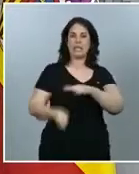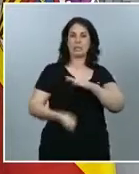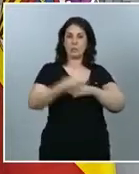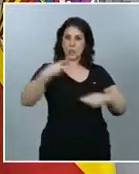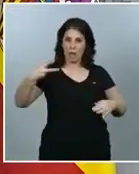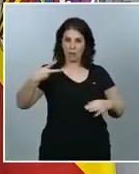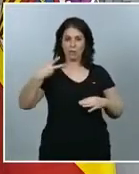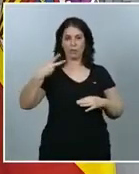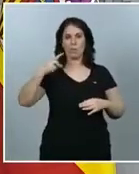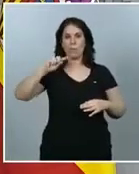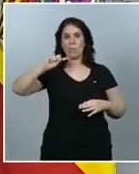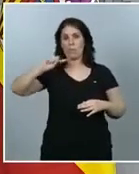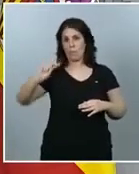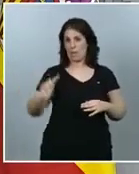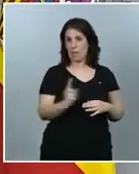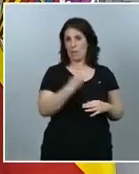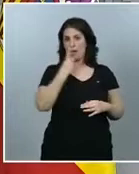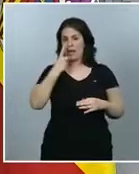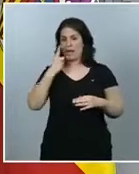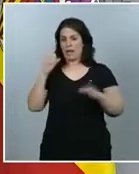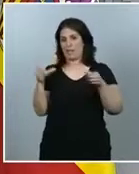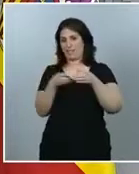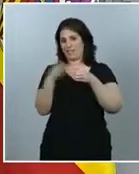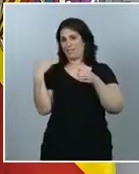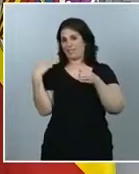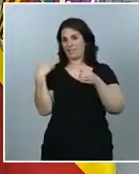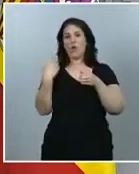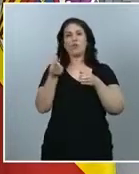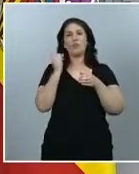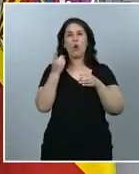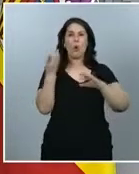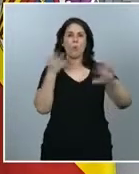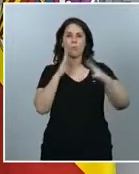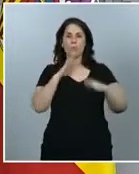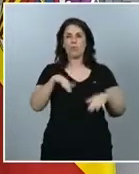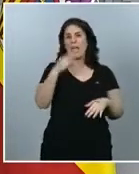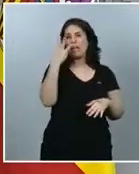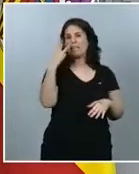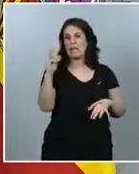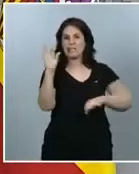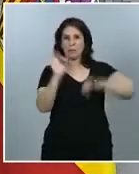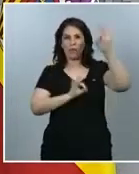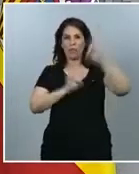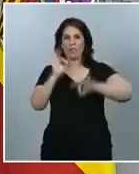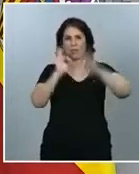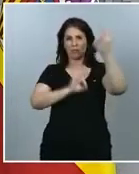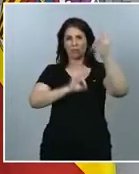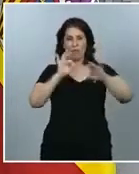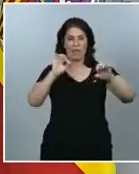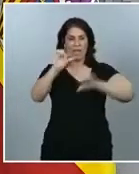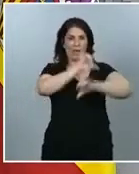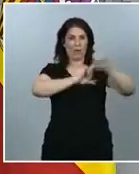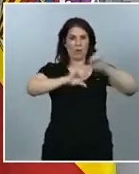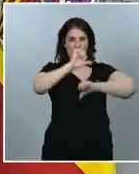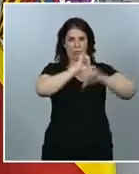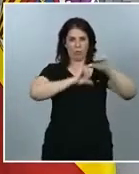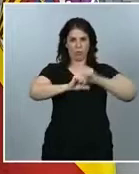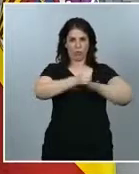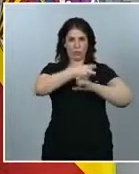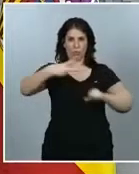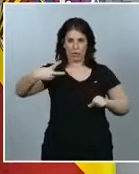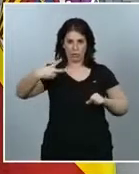primera ronda, disponíamos nada más que de un 30% de los análisis de laboratorio para aquella primera ronda,